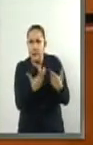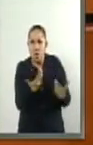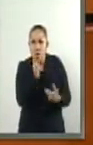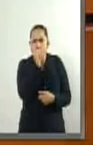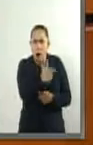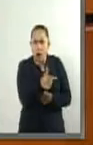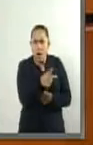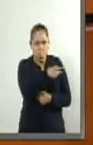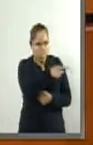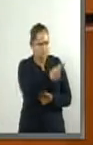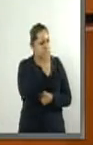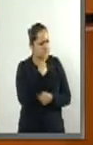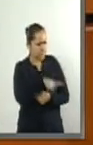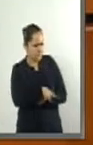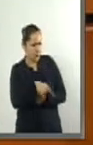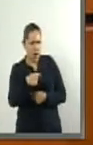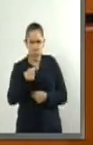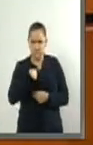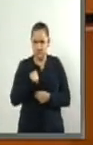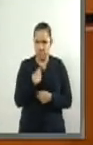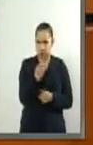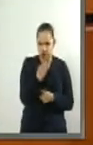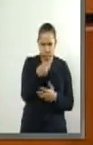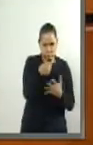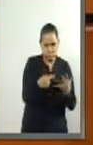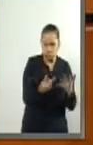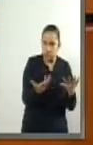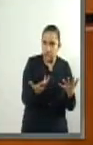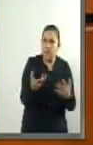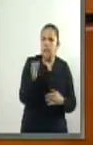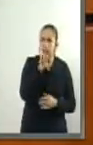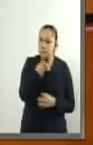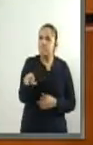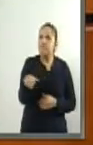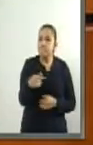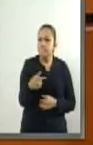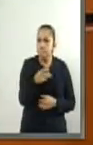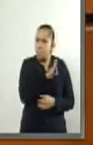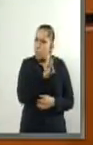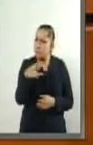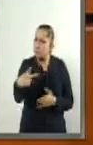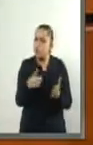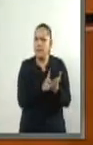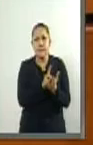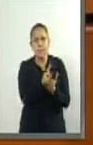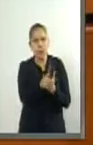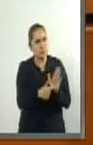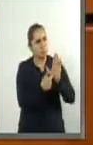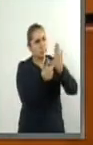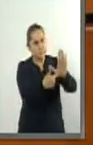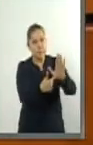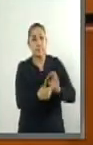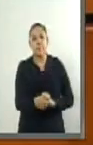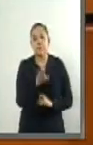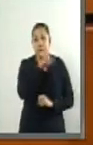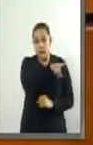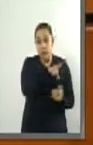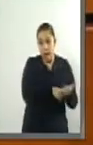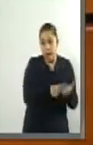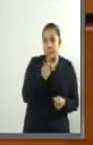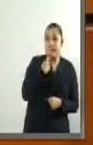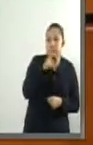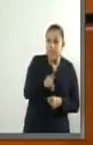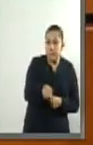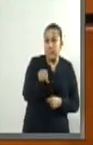en sentido estricto ni tenía la carga de denunciar los hechos referidos por la demandada ni de ofrecer las